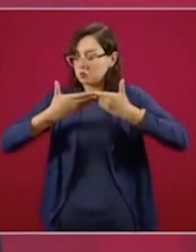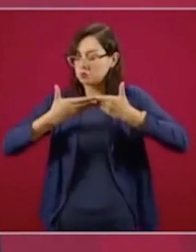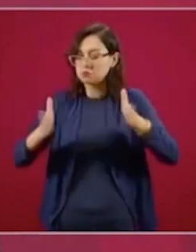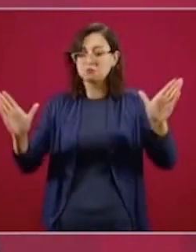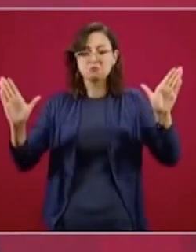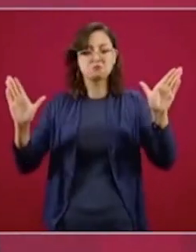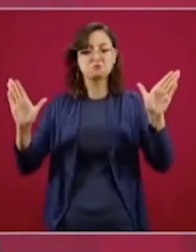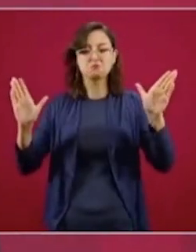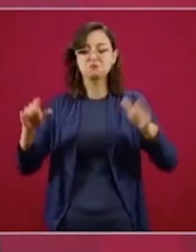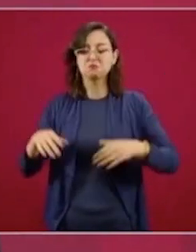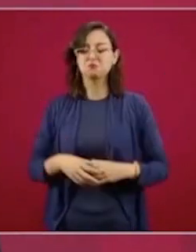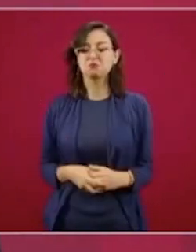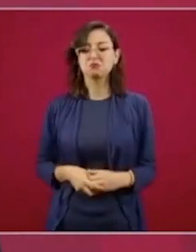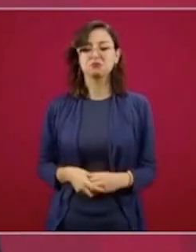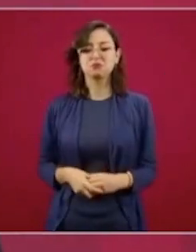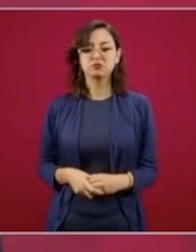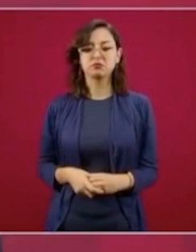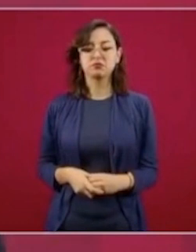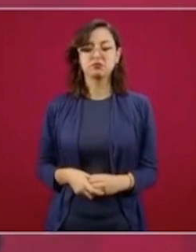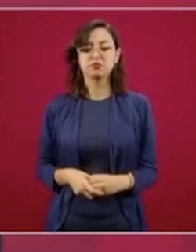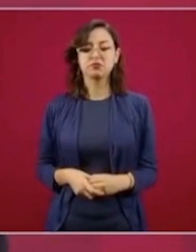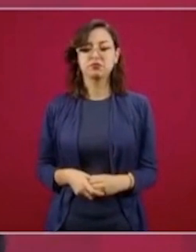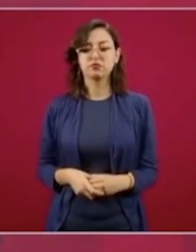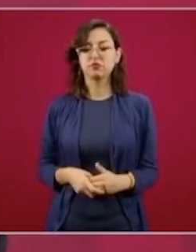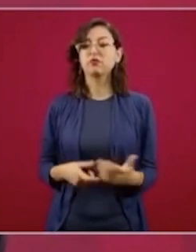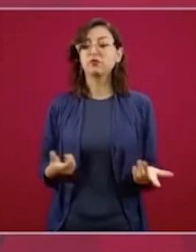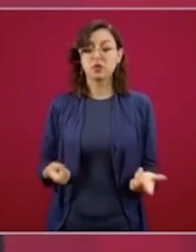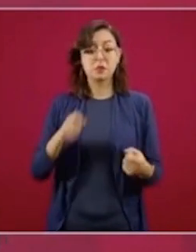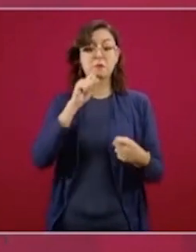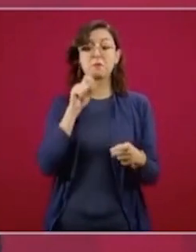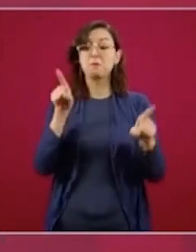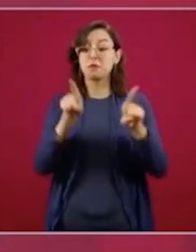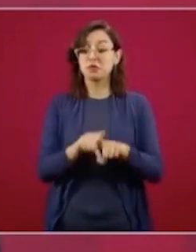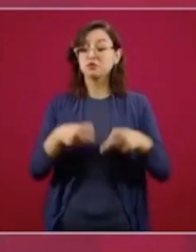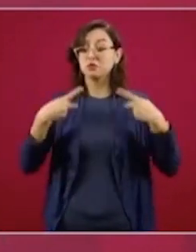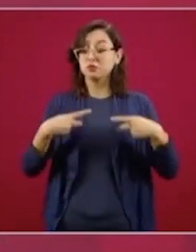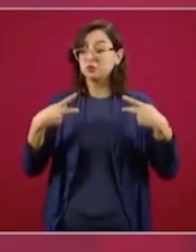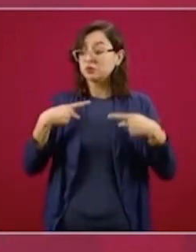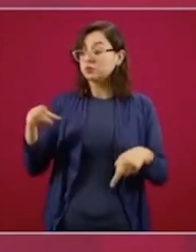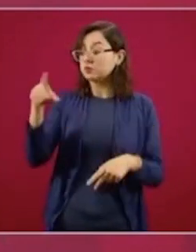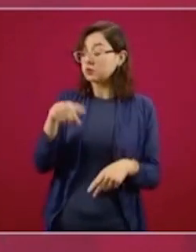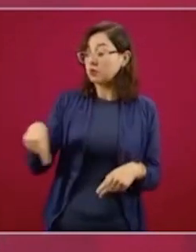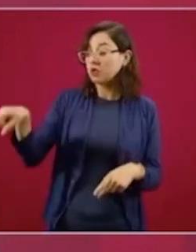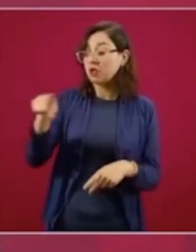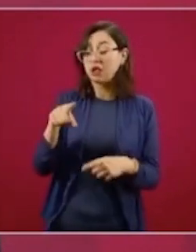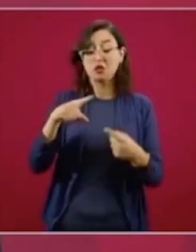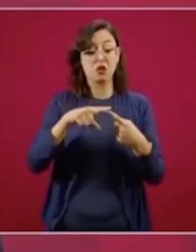que no tiene seguridad social.